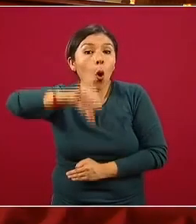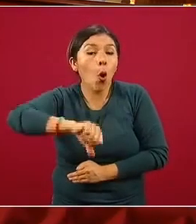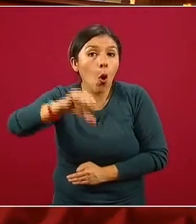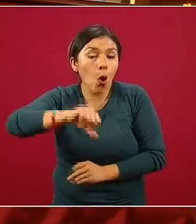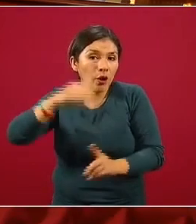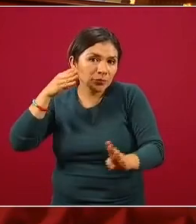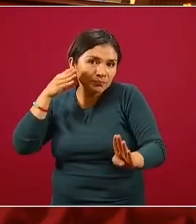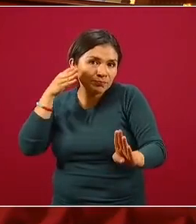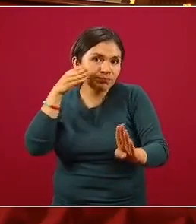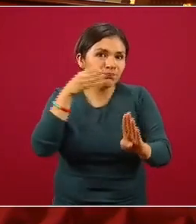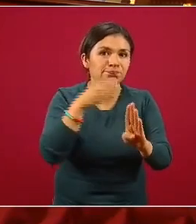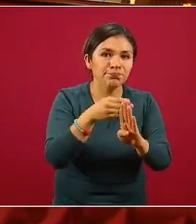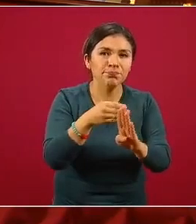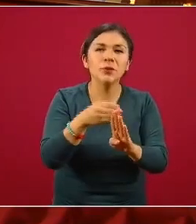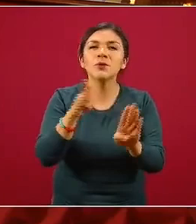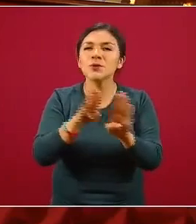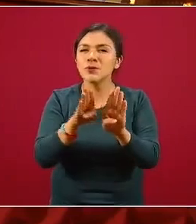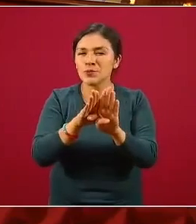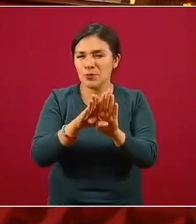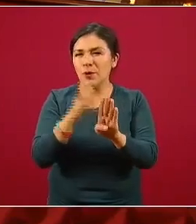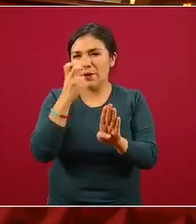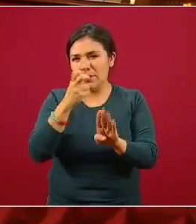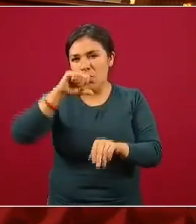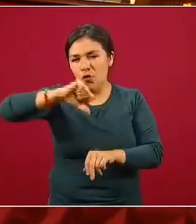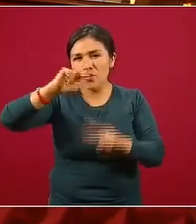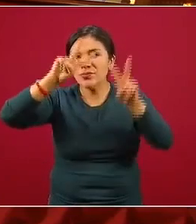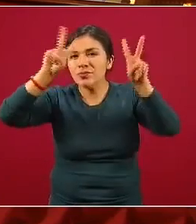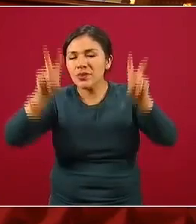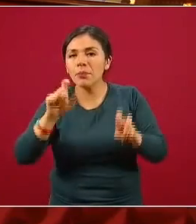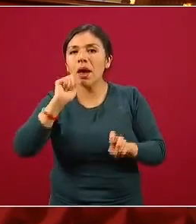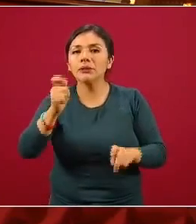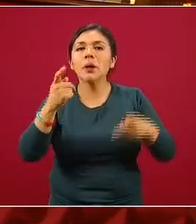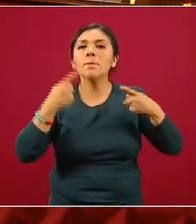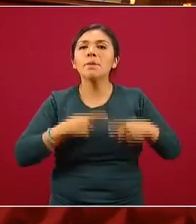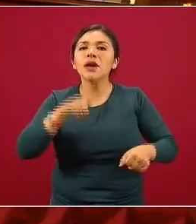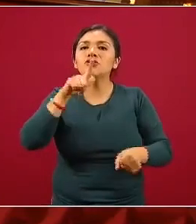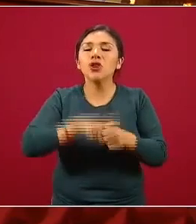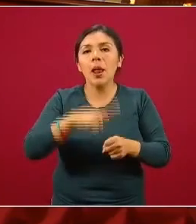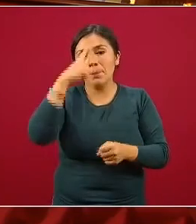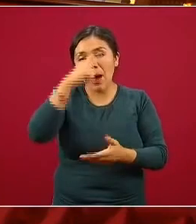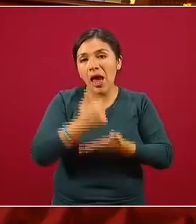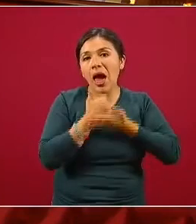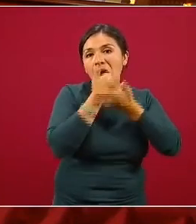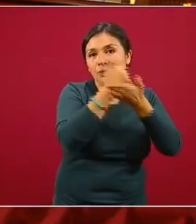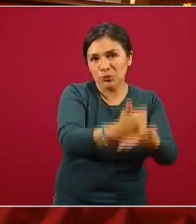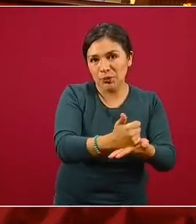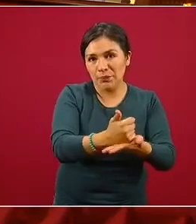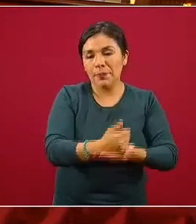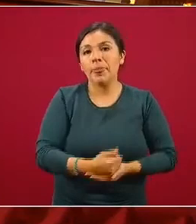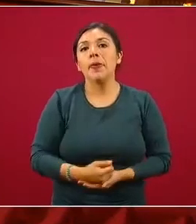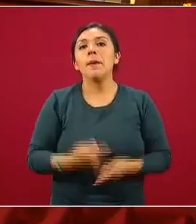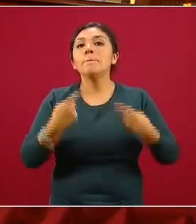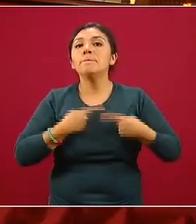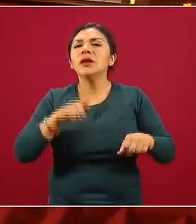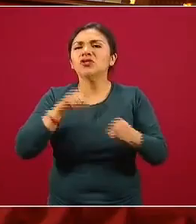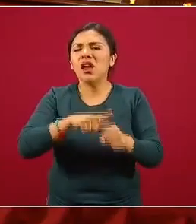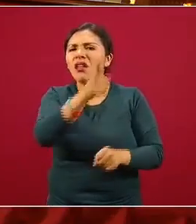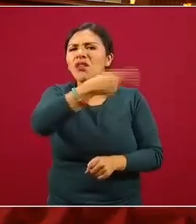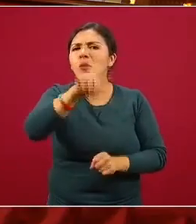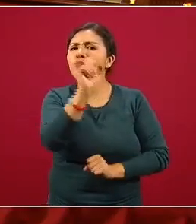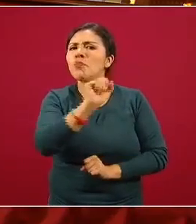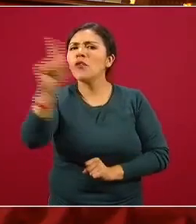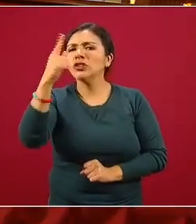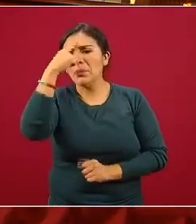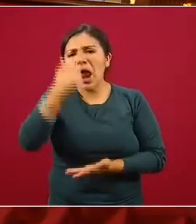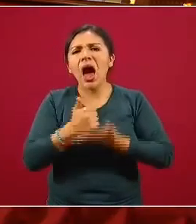hoy tenemos como un eje central a los profesionales de la ayuda. Profesionales de la ayuda es un